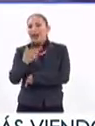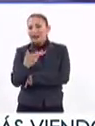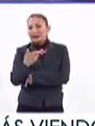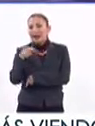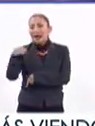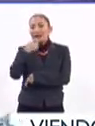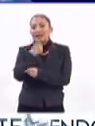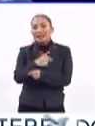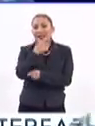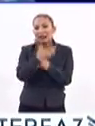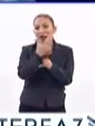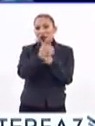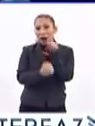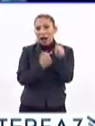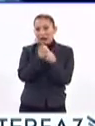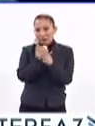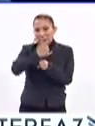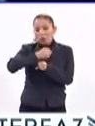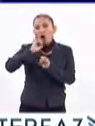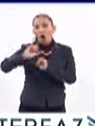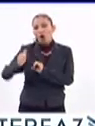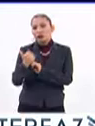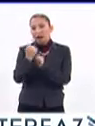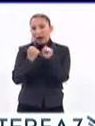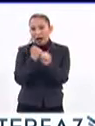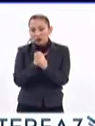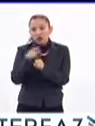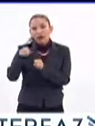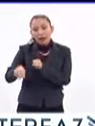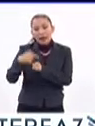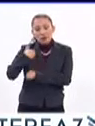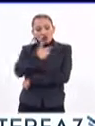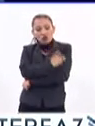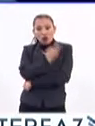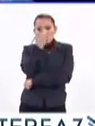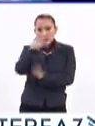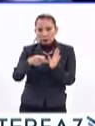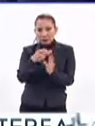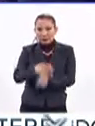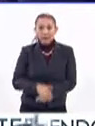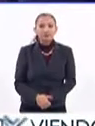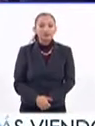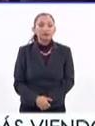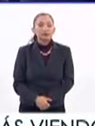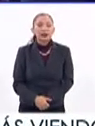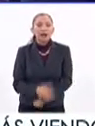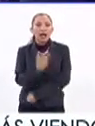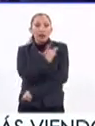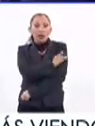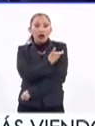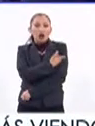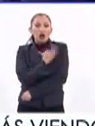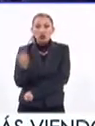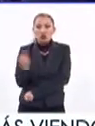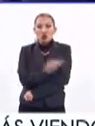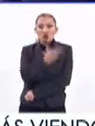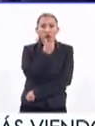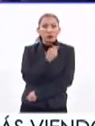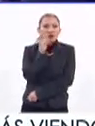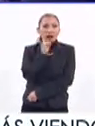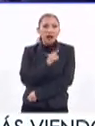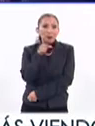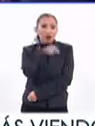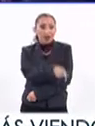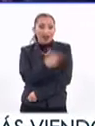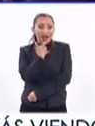a niñas de quinto grado de primaria o de 11 años, que se administra en dos dosis. Las vacunas deberían ser para ambos, porque pues si